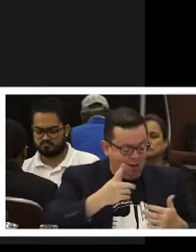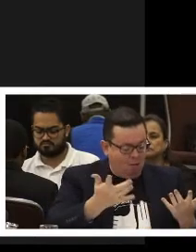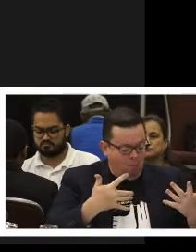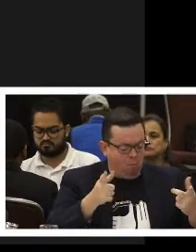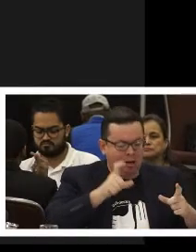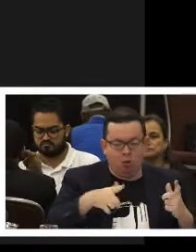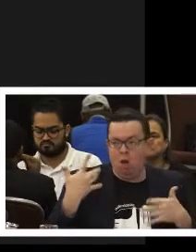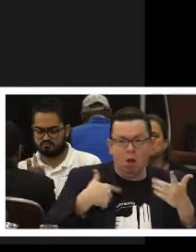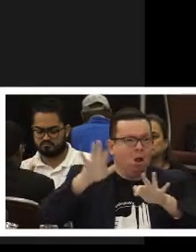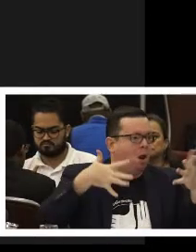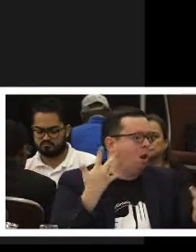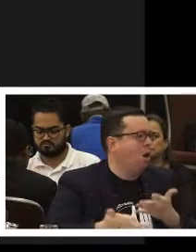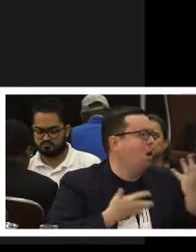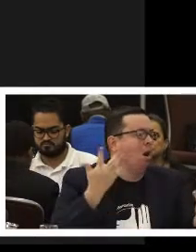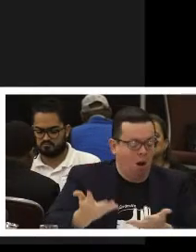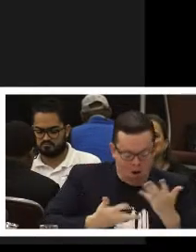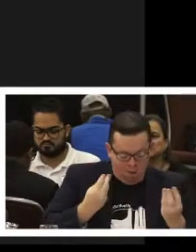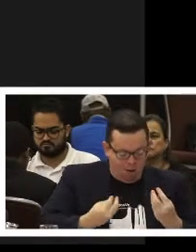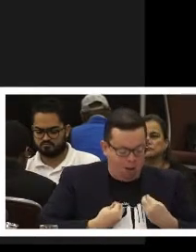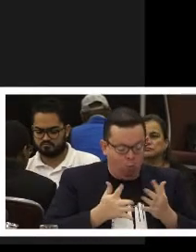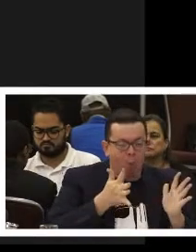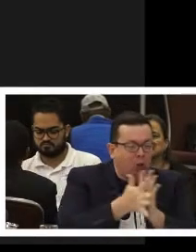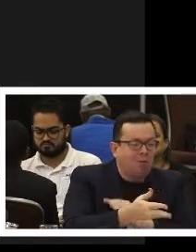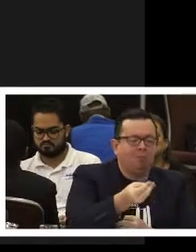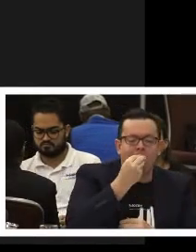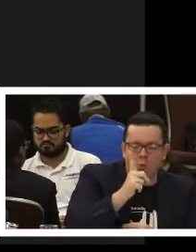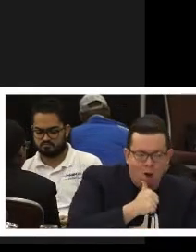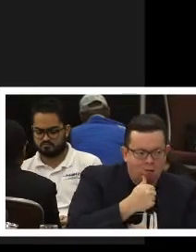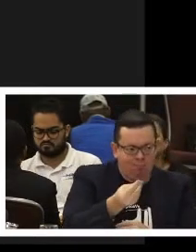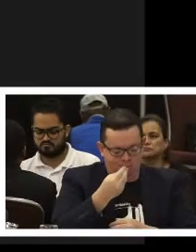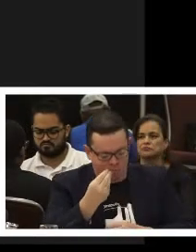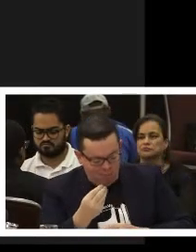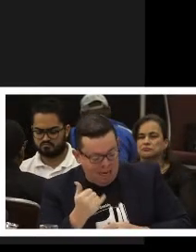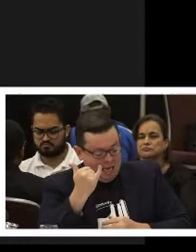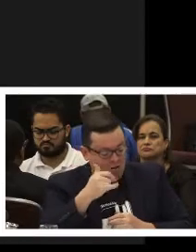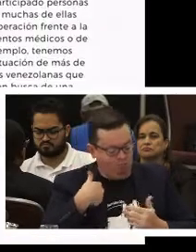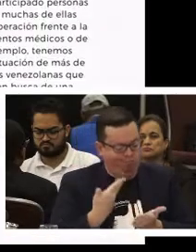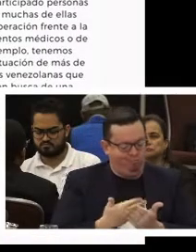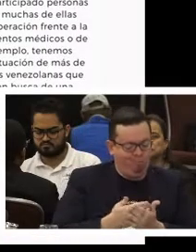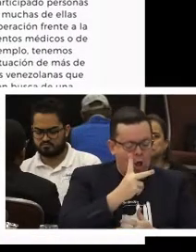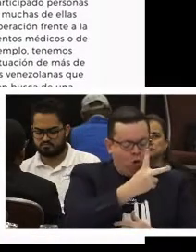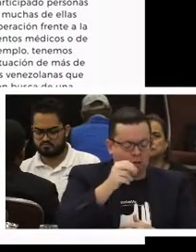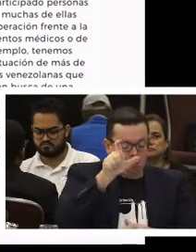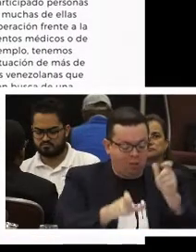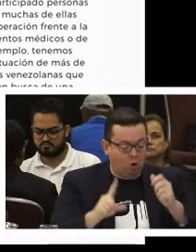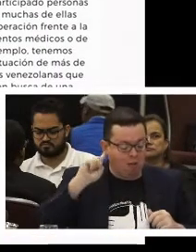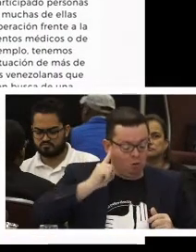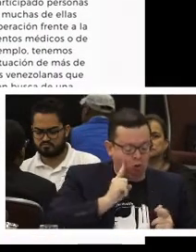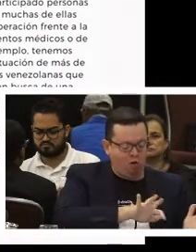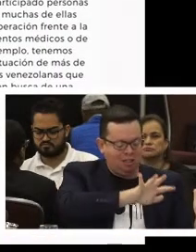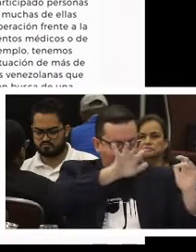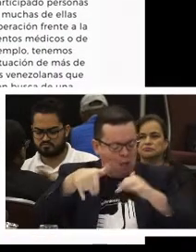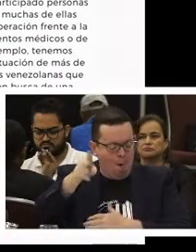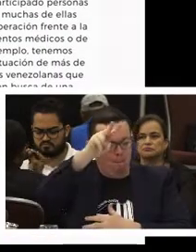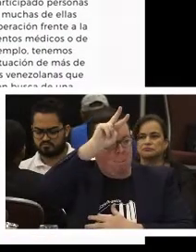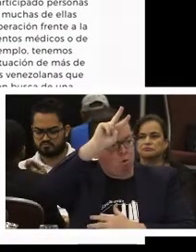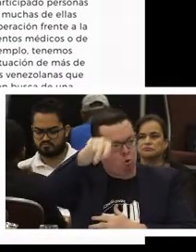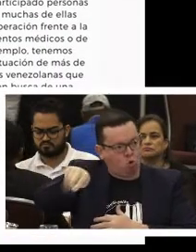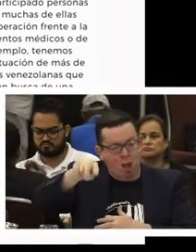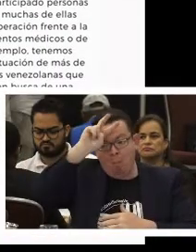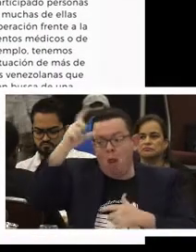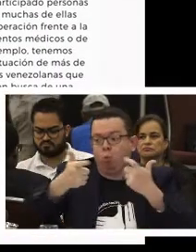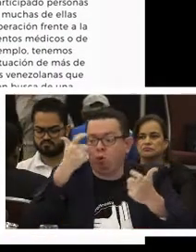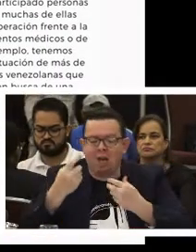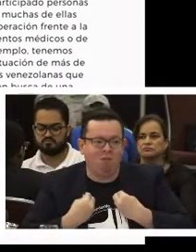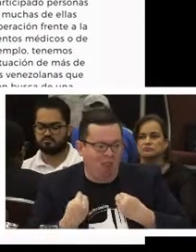18 de la Declaración Americana antes mencionada. Con respecto a la alimentación, nos preocupa el acceso a la alimentación adecuada para personas